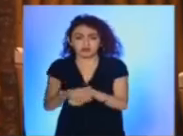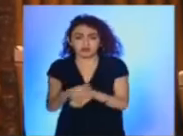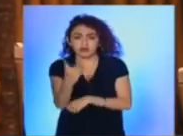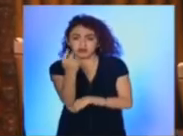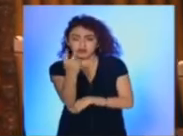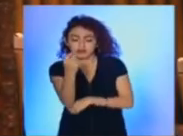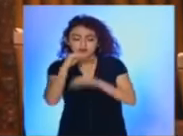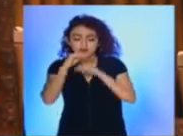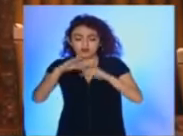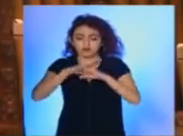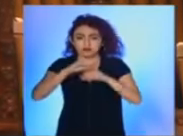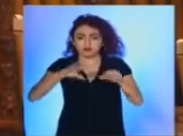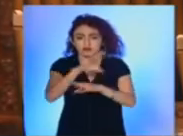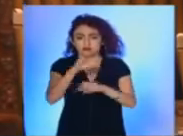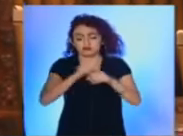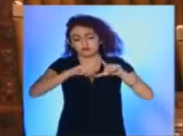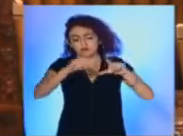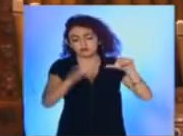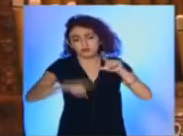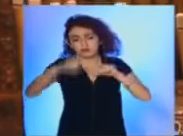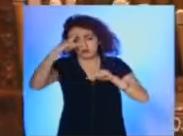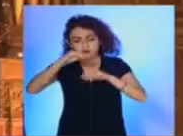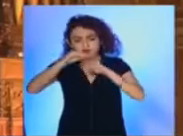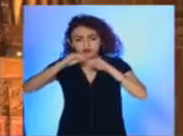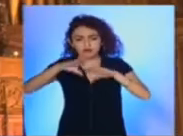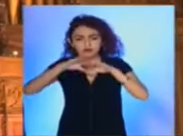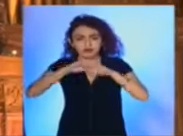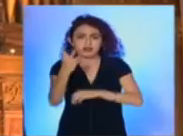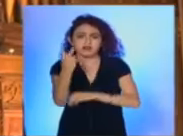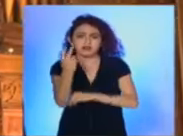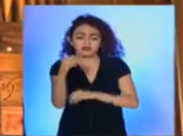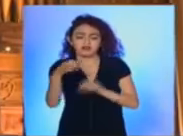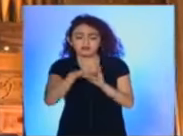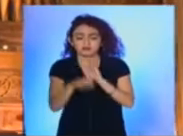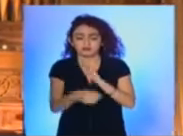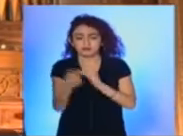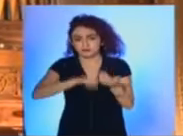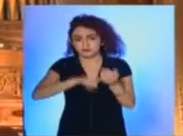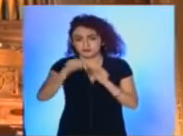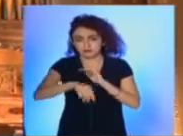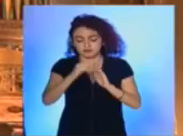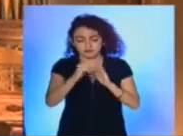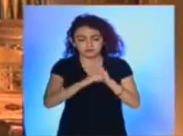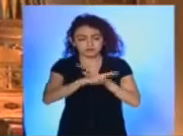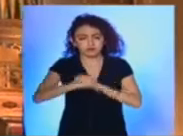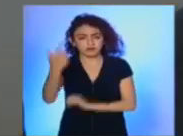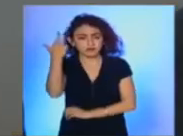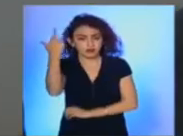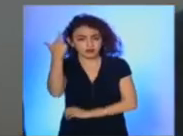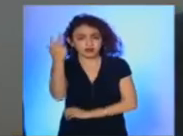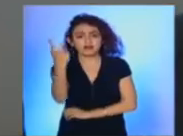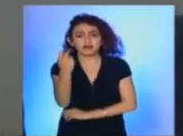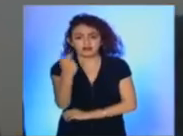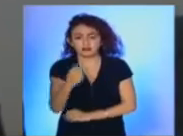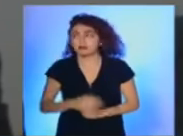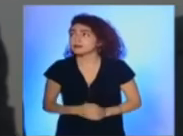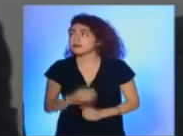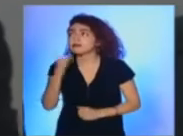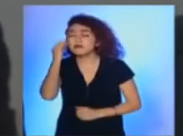de televisión local y nacional para su transmisión, entre ellos el sistema michoacano de radio y televisión. En